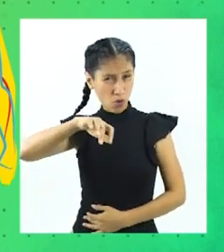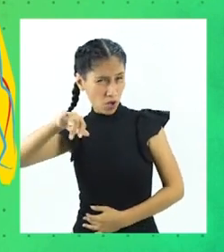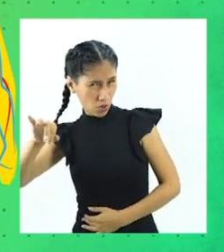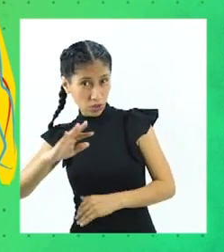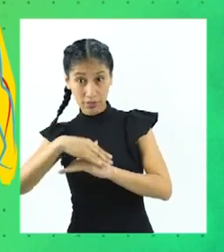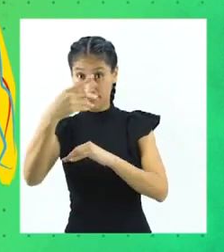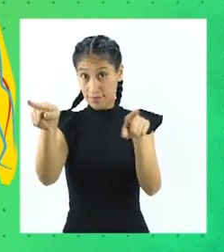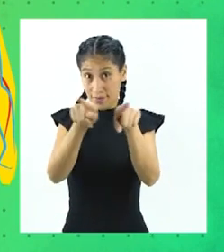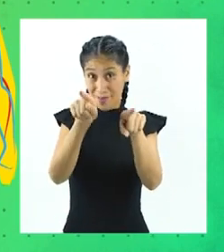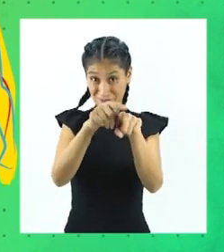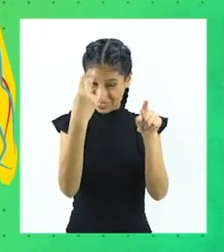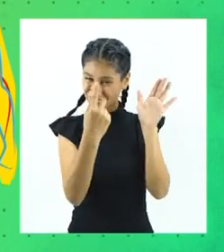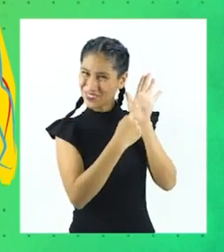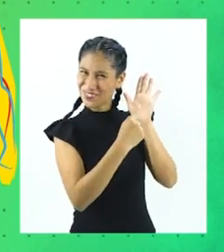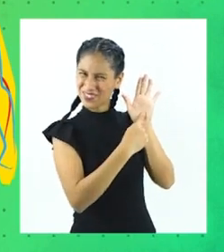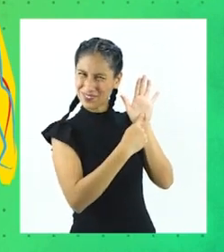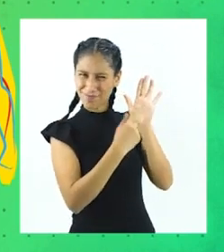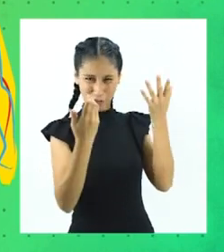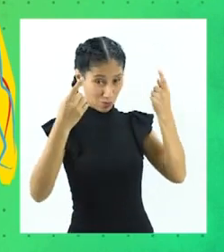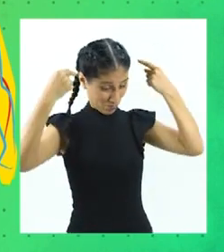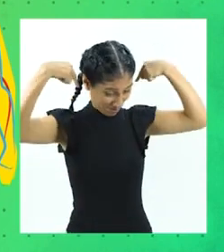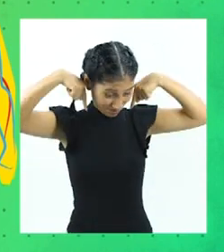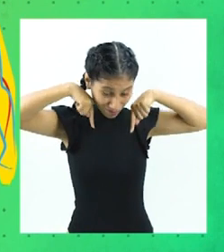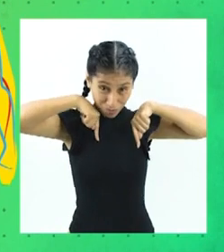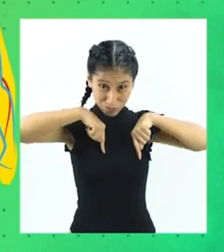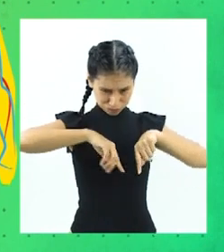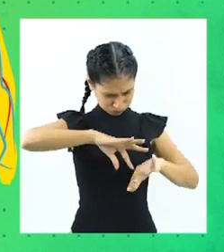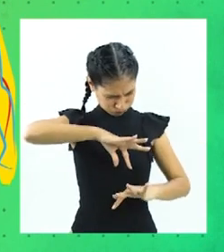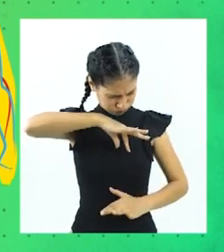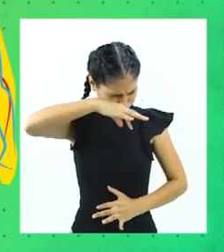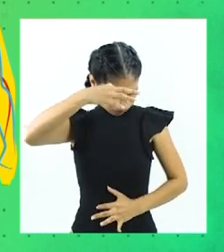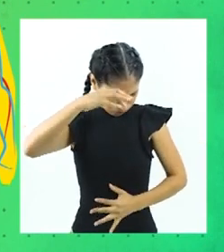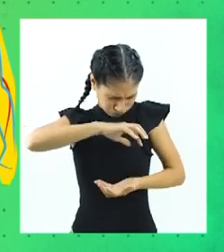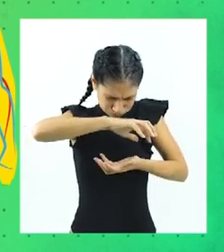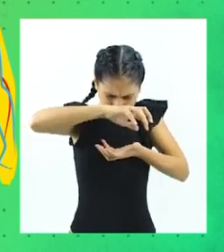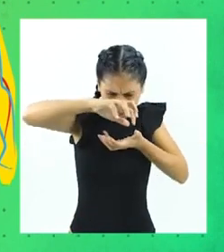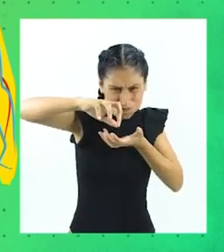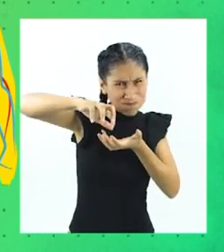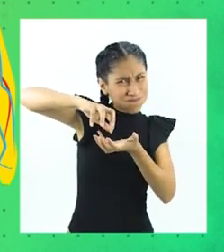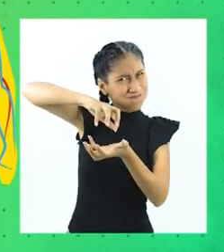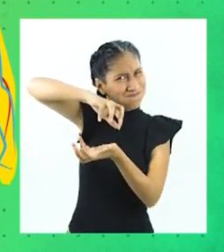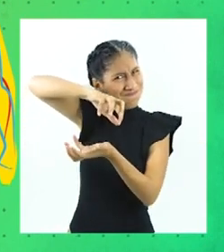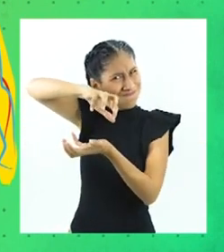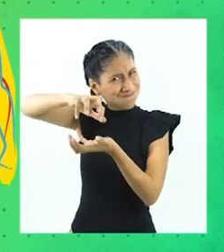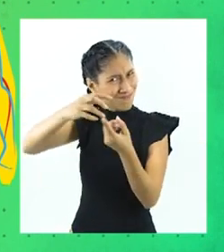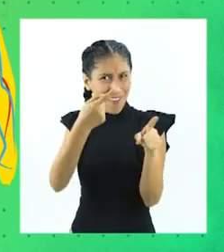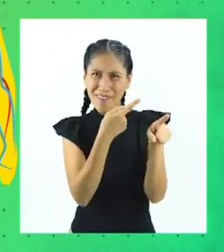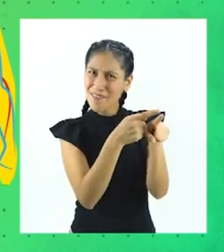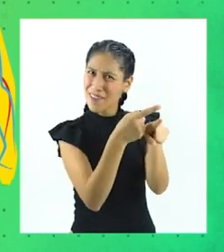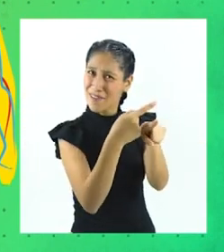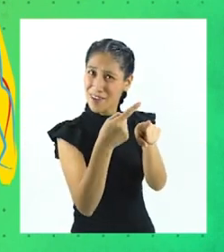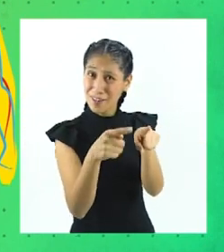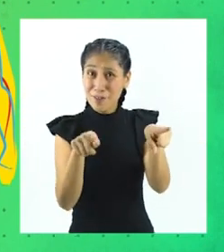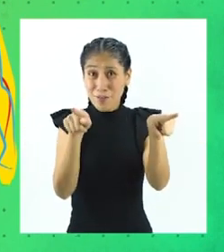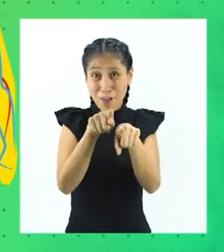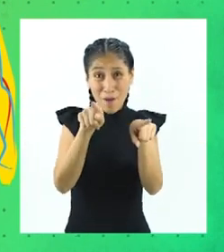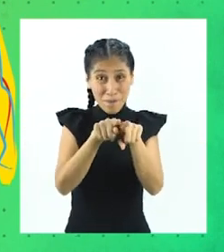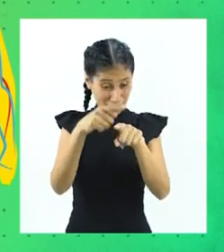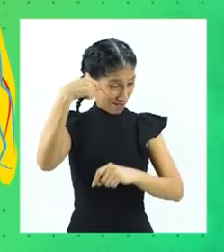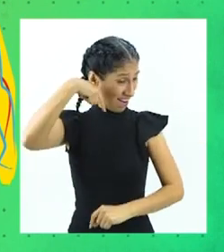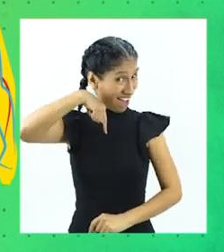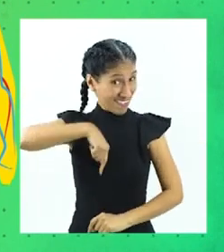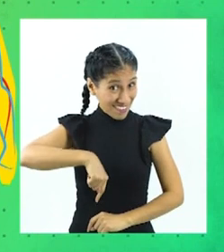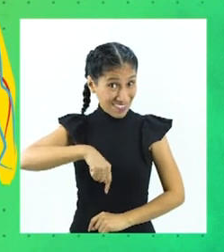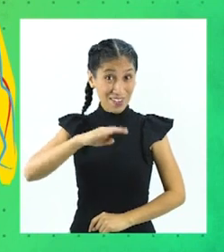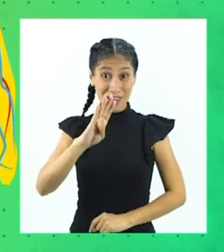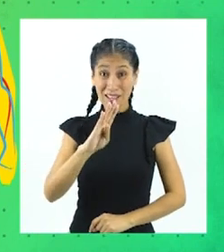complejidad estructural, forman tejidos, órganos, sistemas y aparatos. Incluso las bacterias tienen